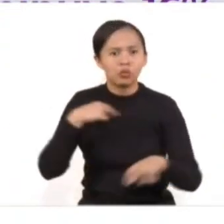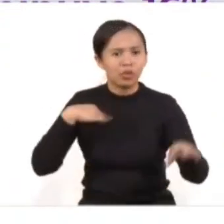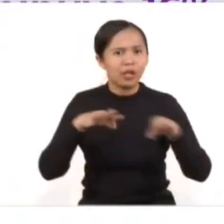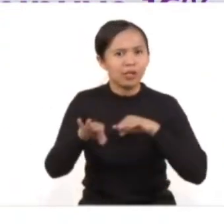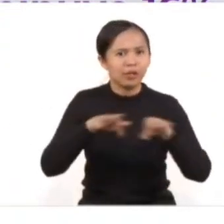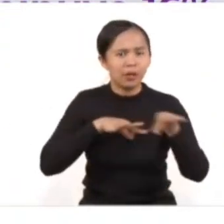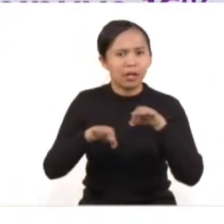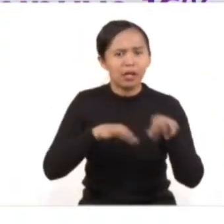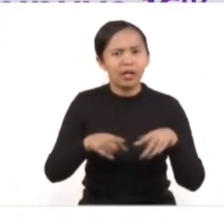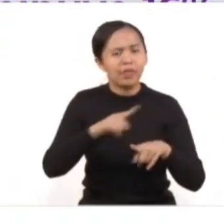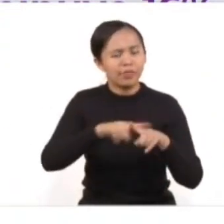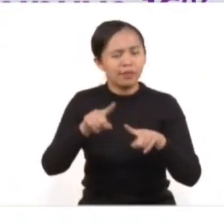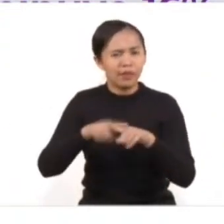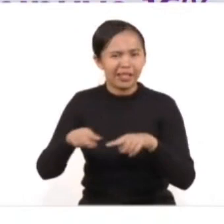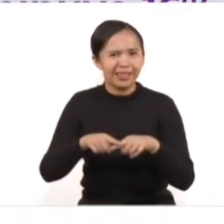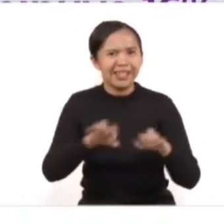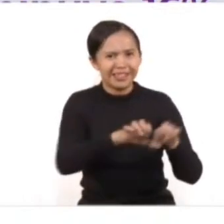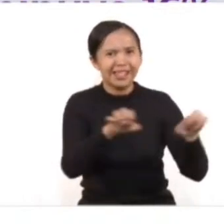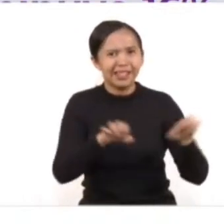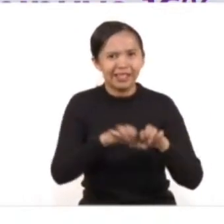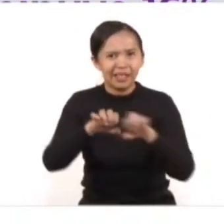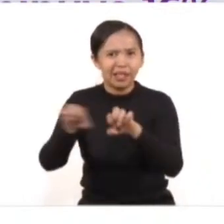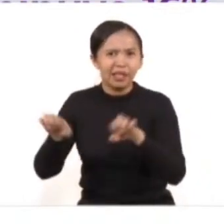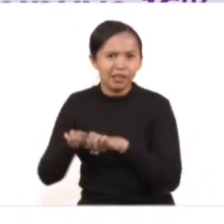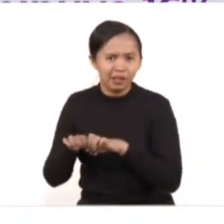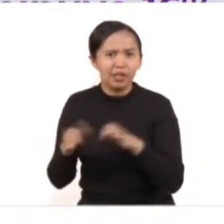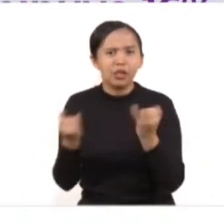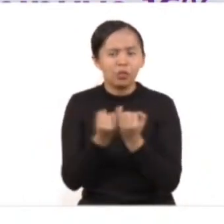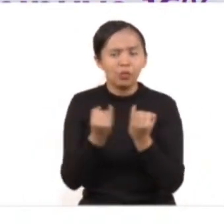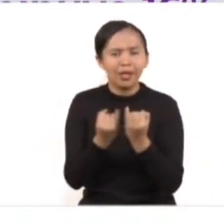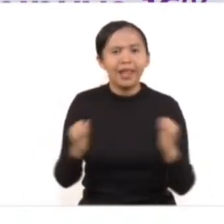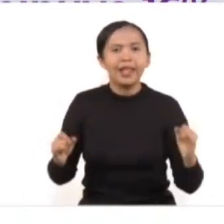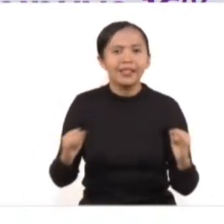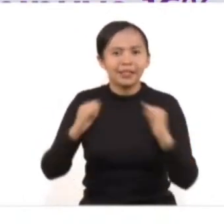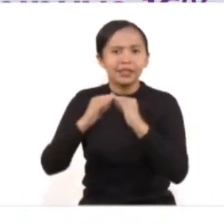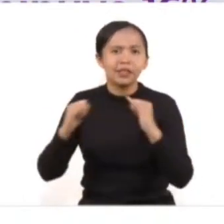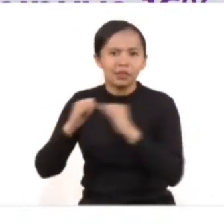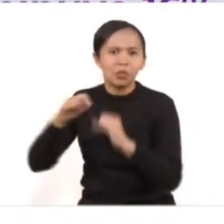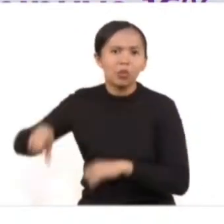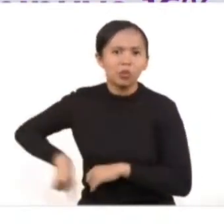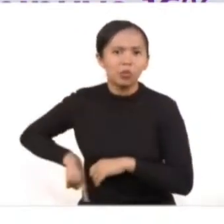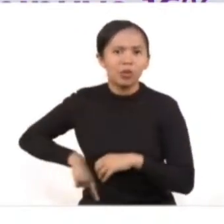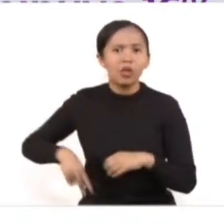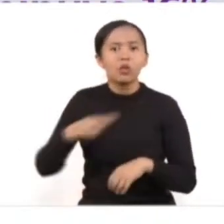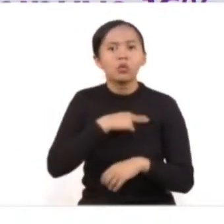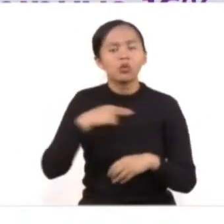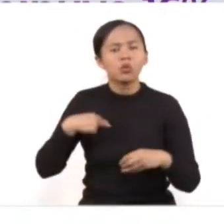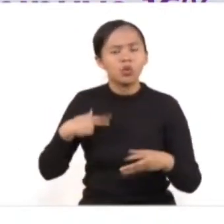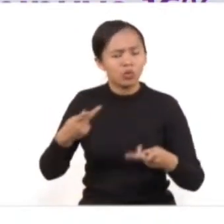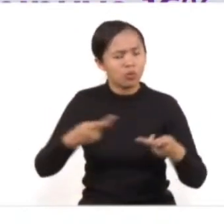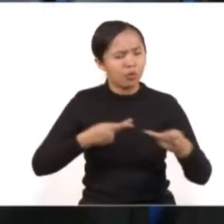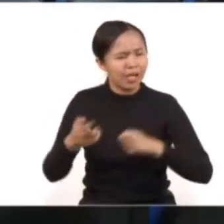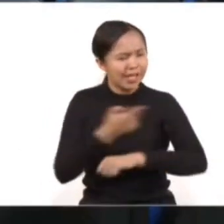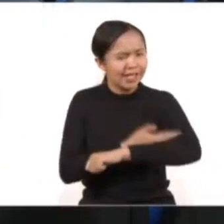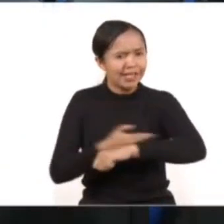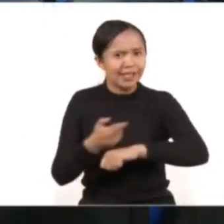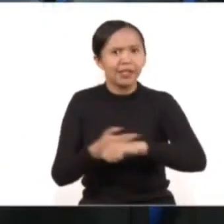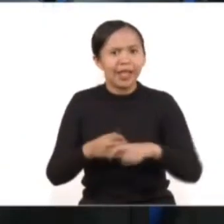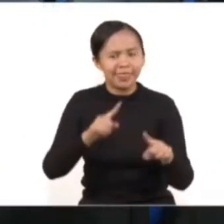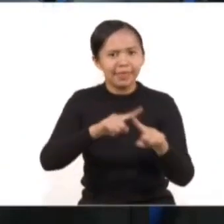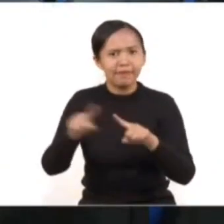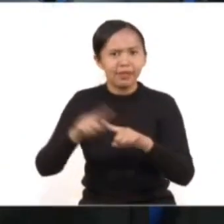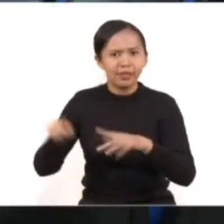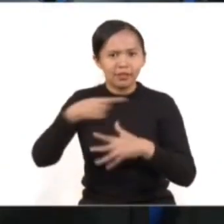sectores de la sociedad, también de instancias de gobierno, con acciones estratégicas, integrales y